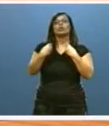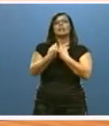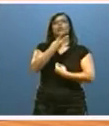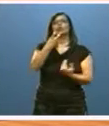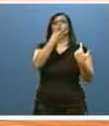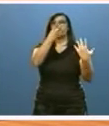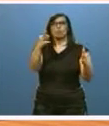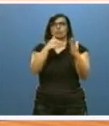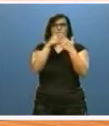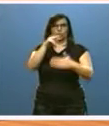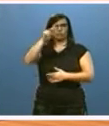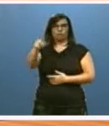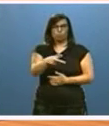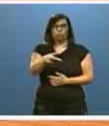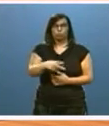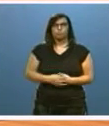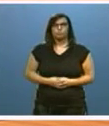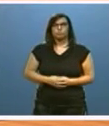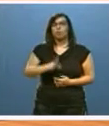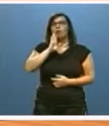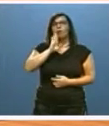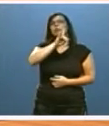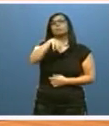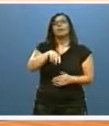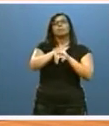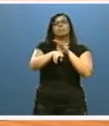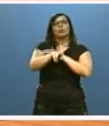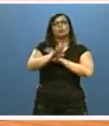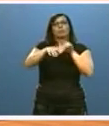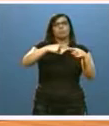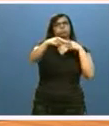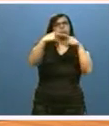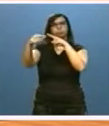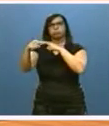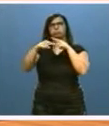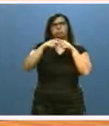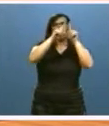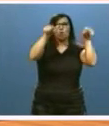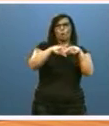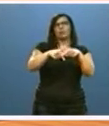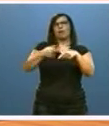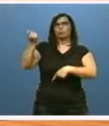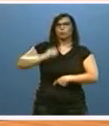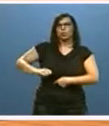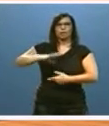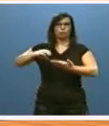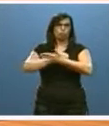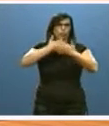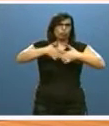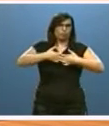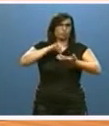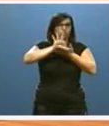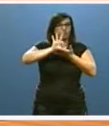euros, si añadimos a aquellos los recursos de las transferencias finalistas y los de personal y funcionamiento de los servicios de empleo.